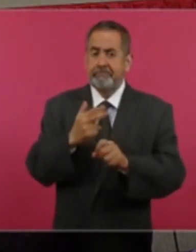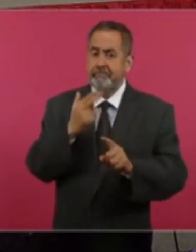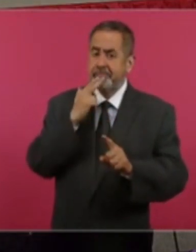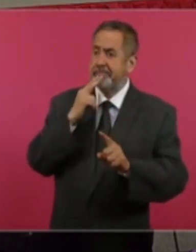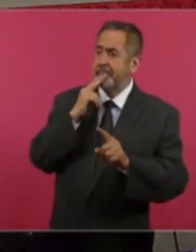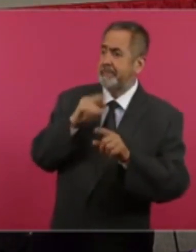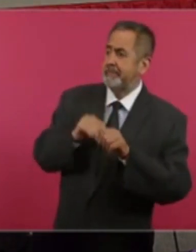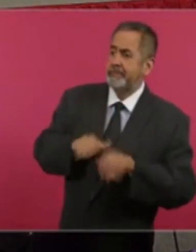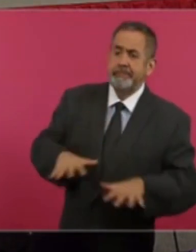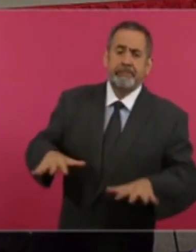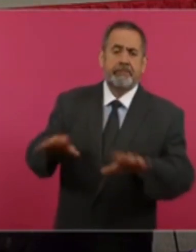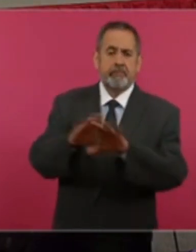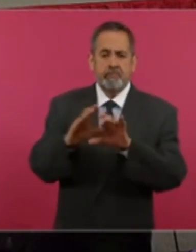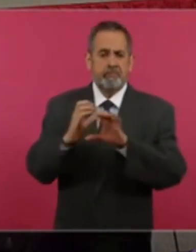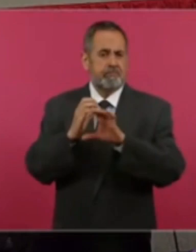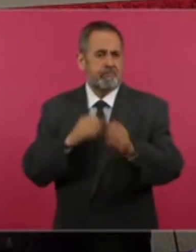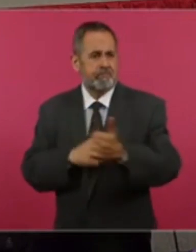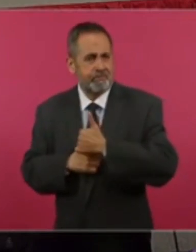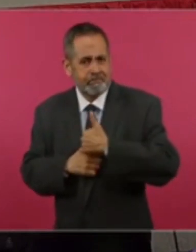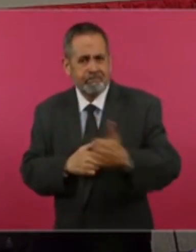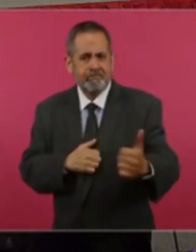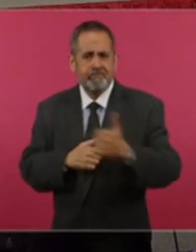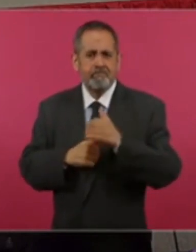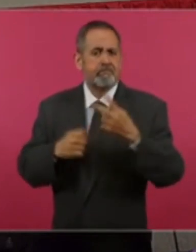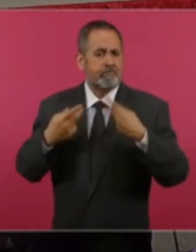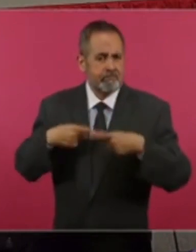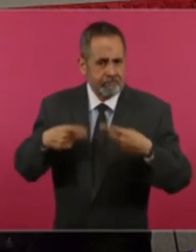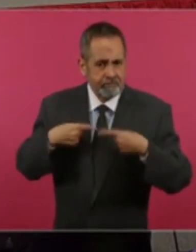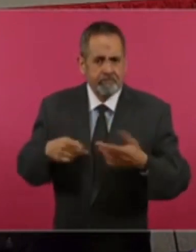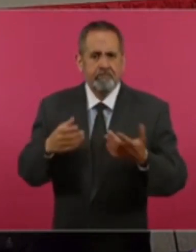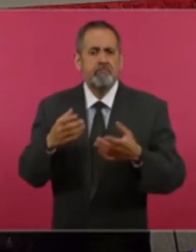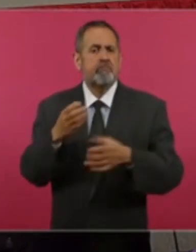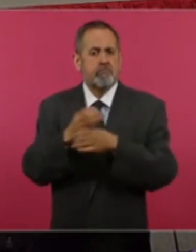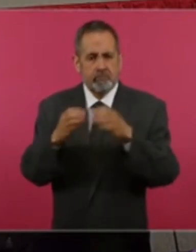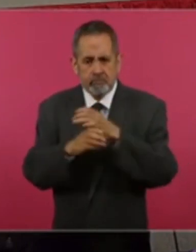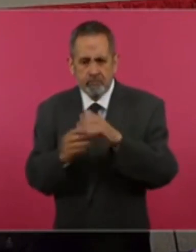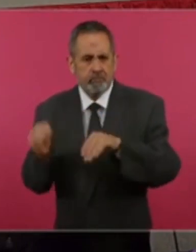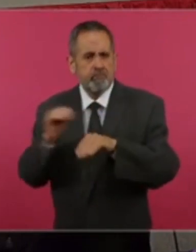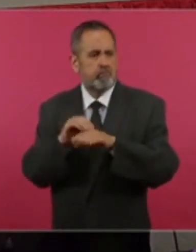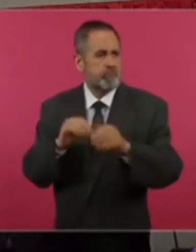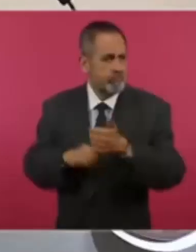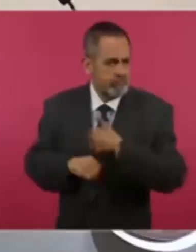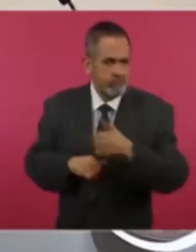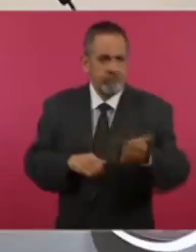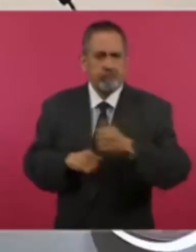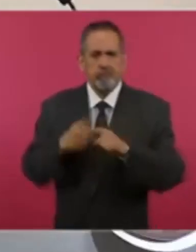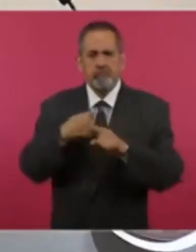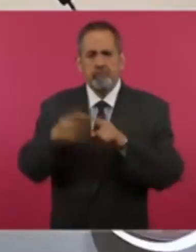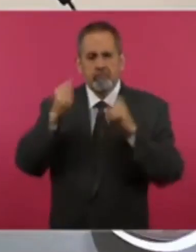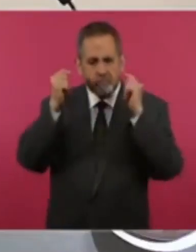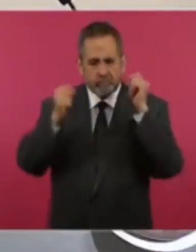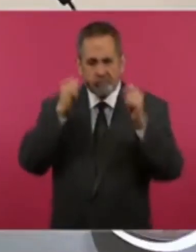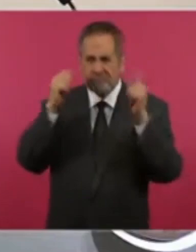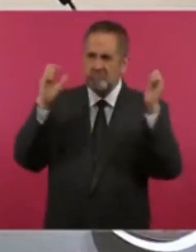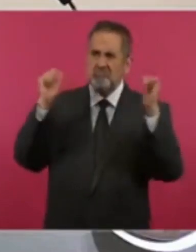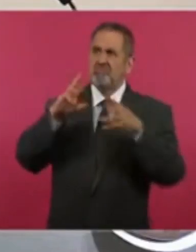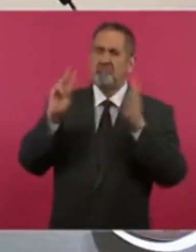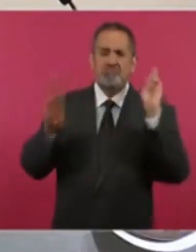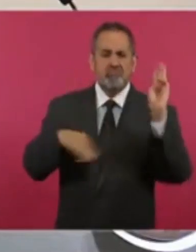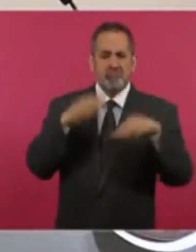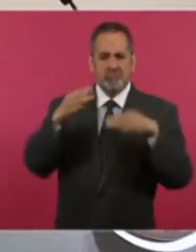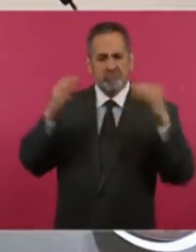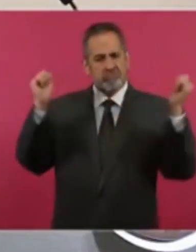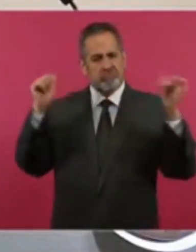inmenso sobre el transporte de carga, el transporte de las y los ciudadanos, las y los turistas de todas partes del mundo que